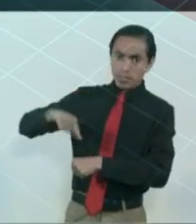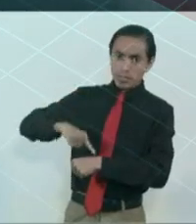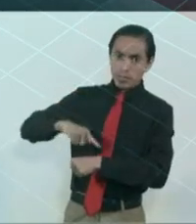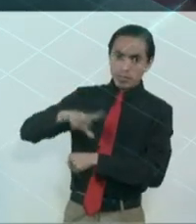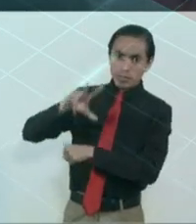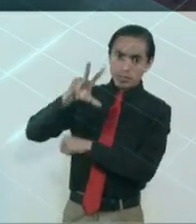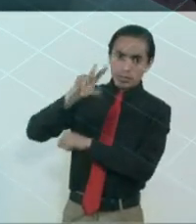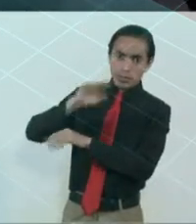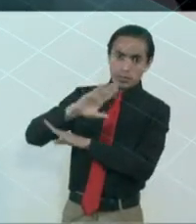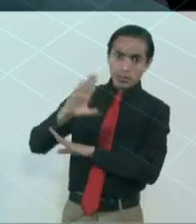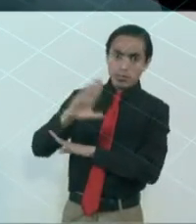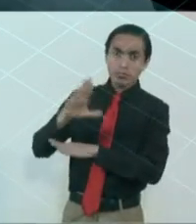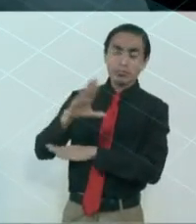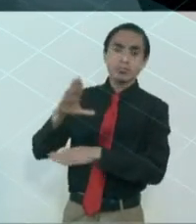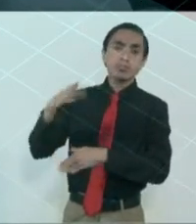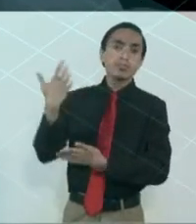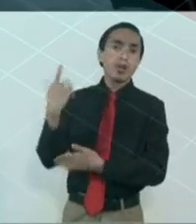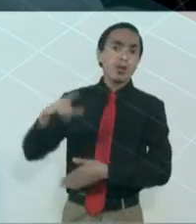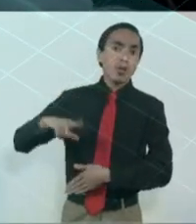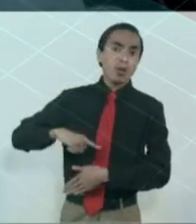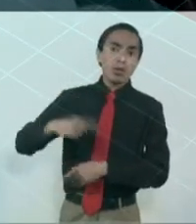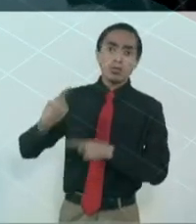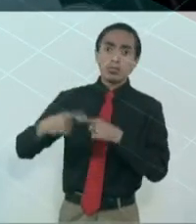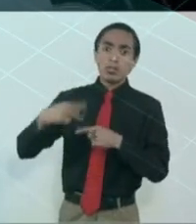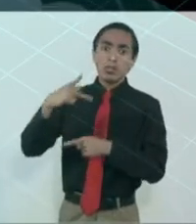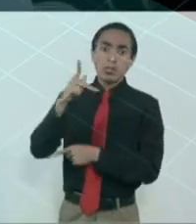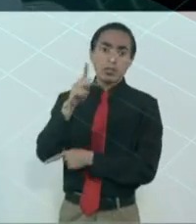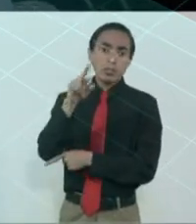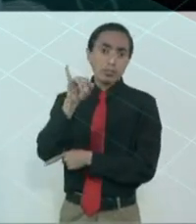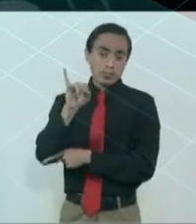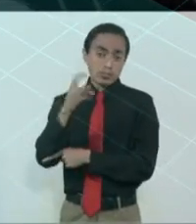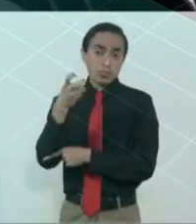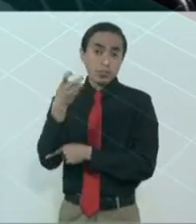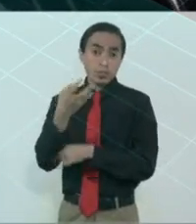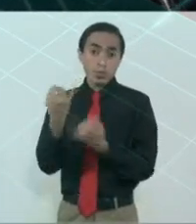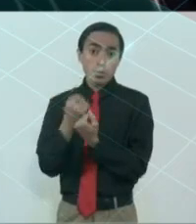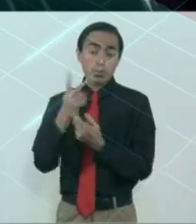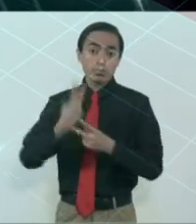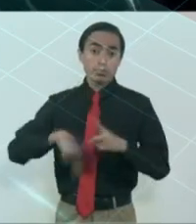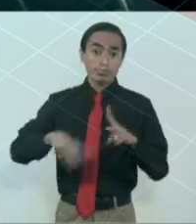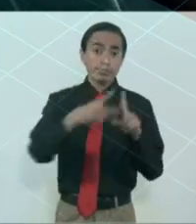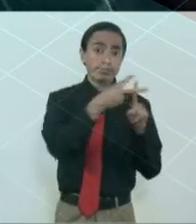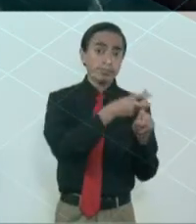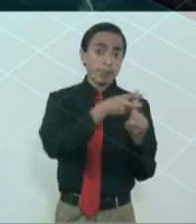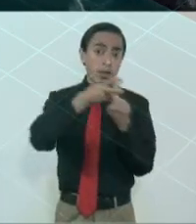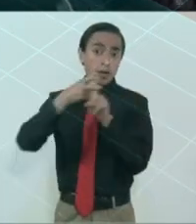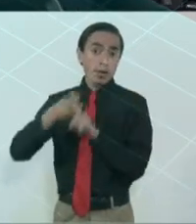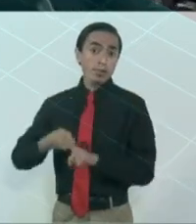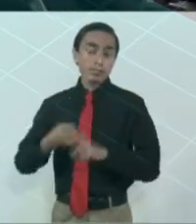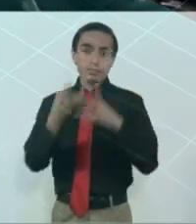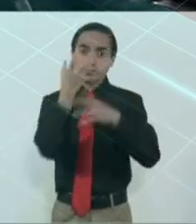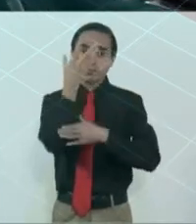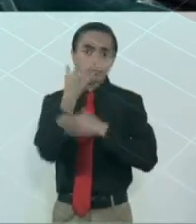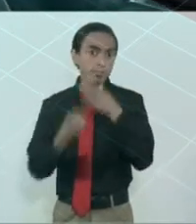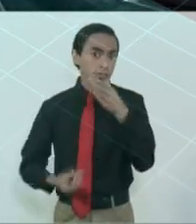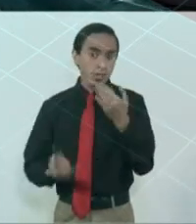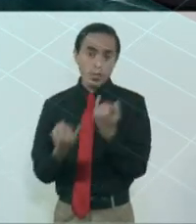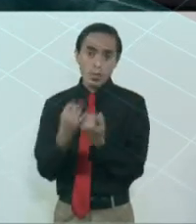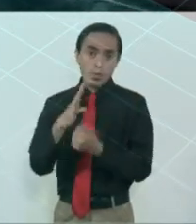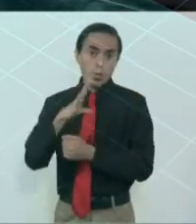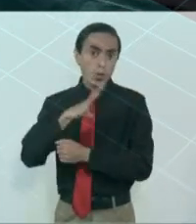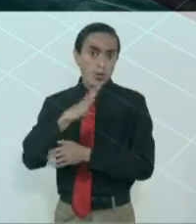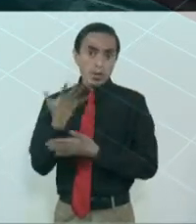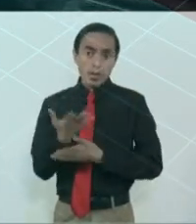de los gobiernos priistas. El secuestro, la desaparición, la tortura física y